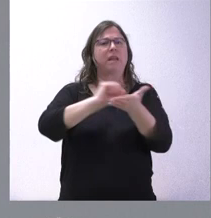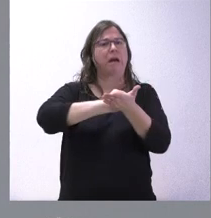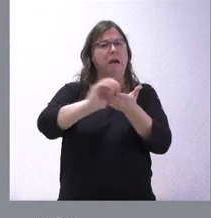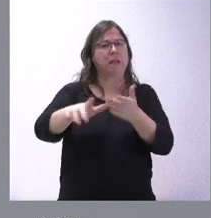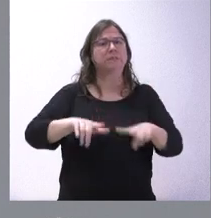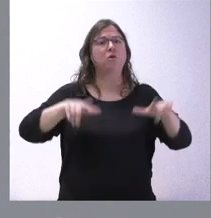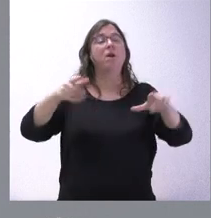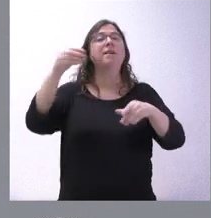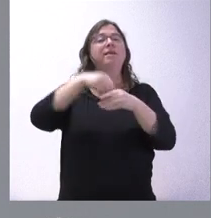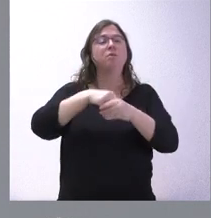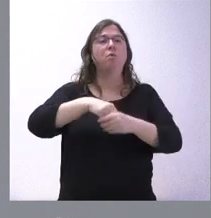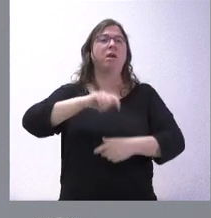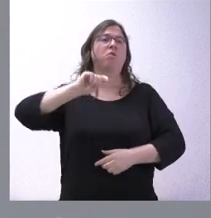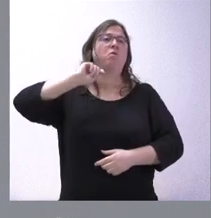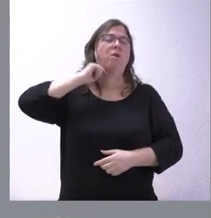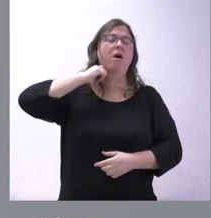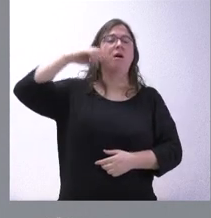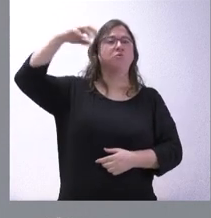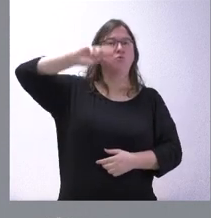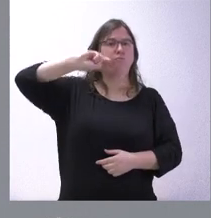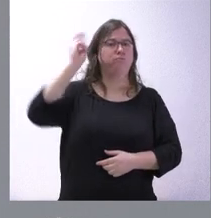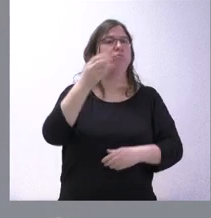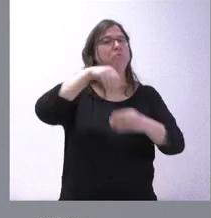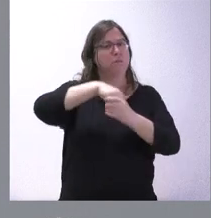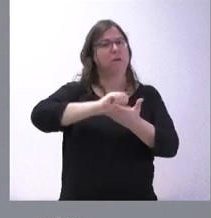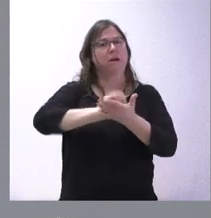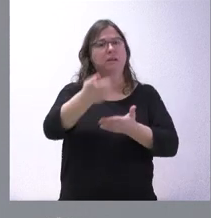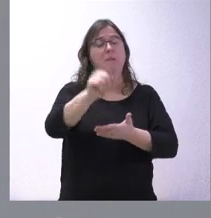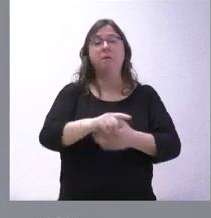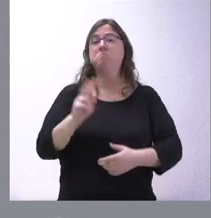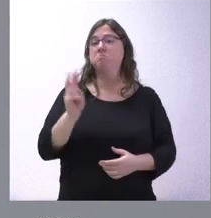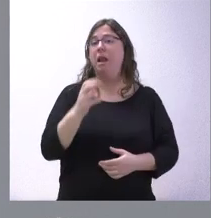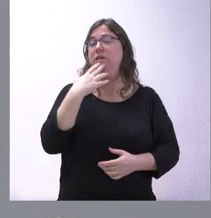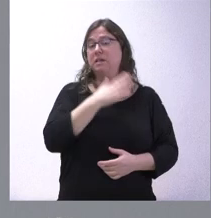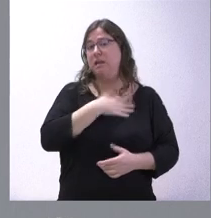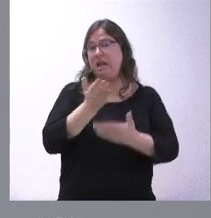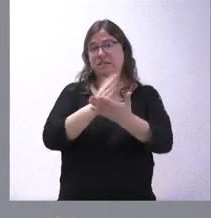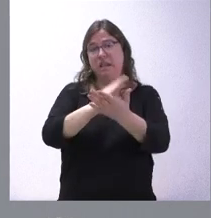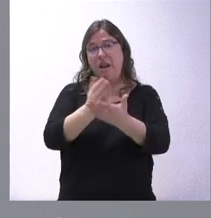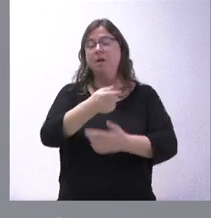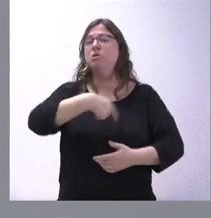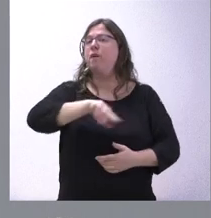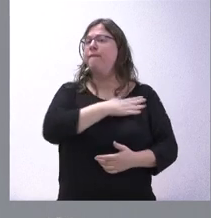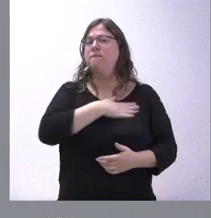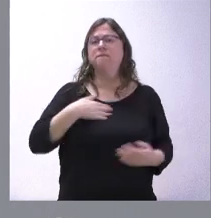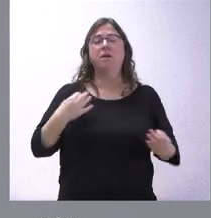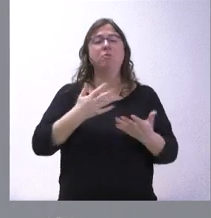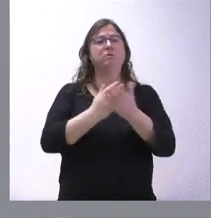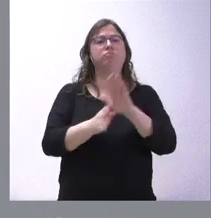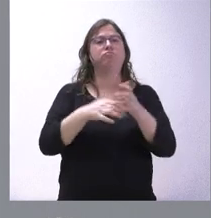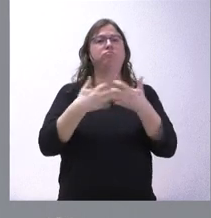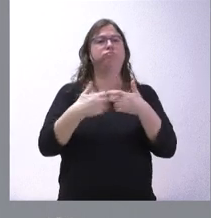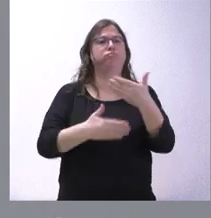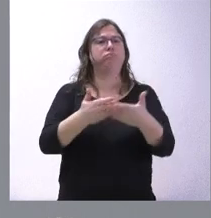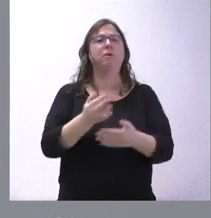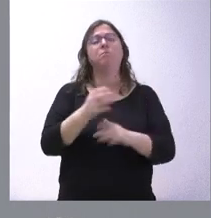incluyendo los suministros del mismo. Y también podría ser útil en la medida en que lo considera el SERLA. Y por tanto, nuestra voluntad es que el SERLA funcione, lo haga en las mejores